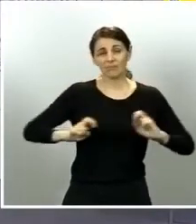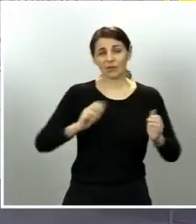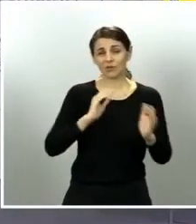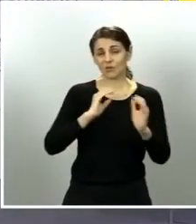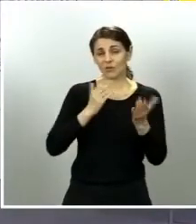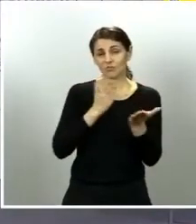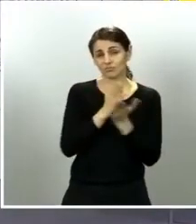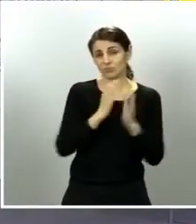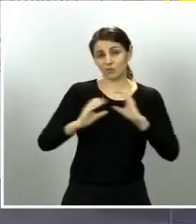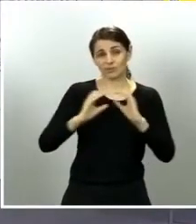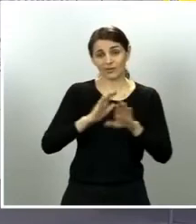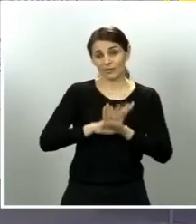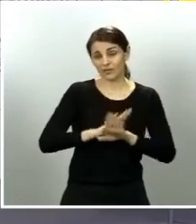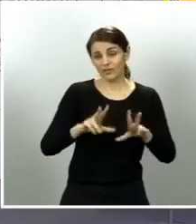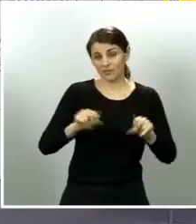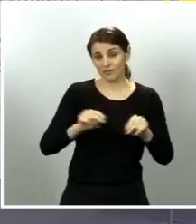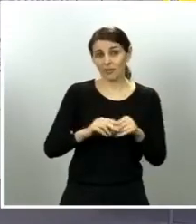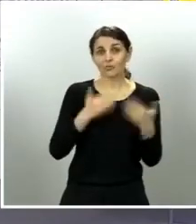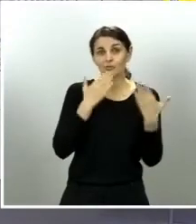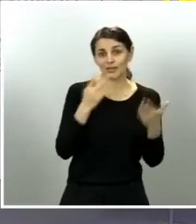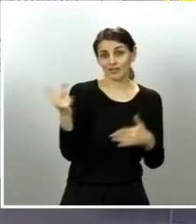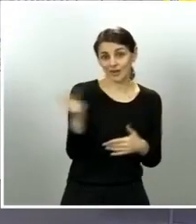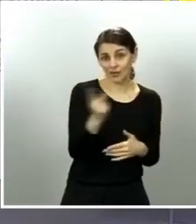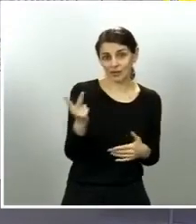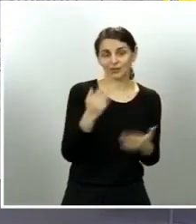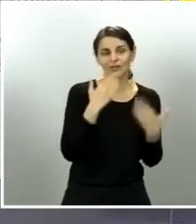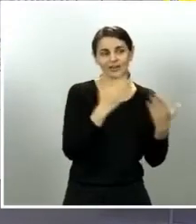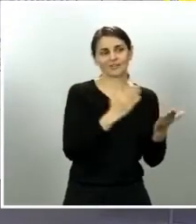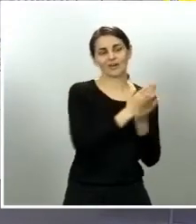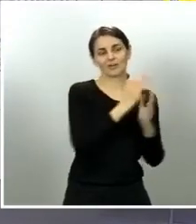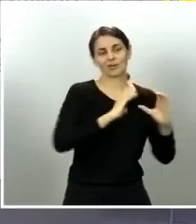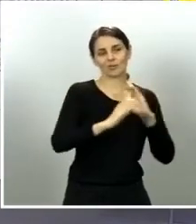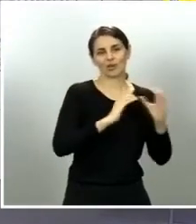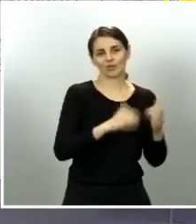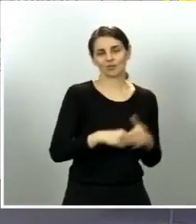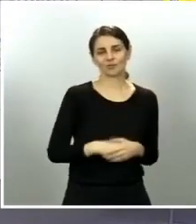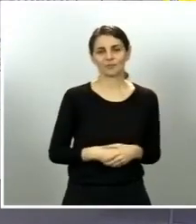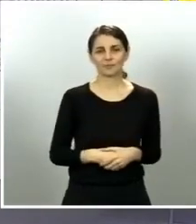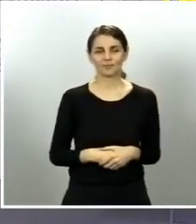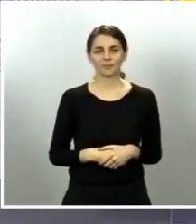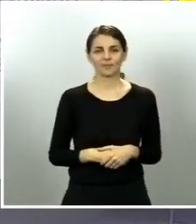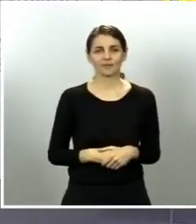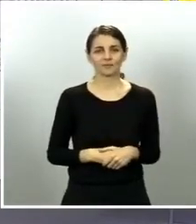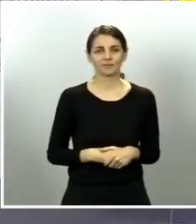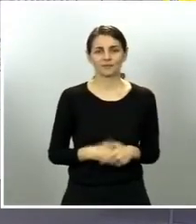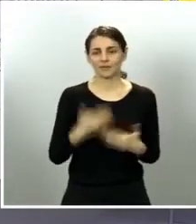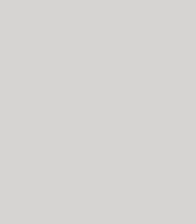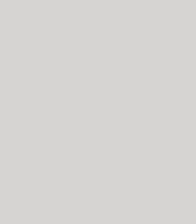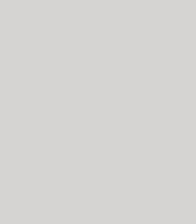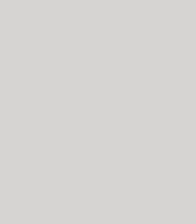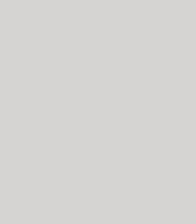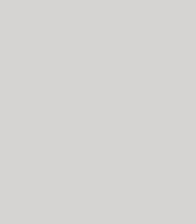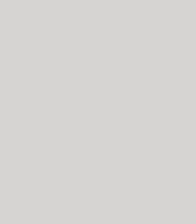Marlasca muchas gracias a ambos y gracias a los medios participantes muchas gracias gracias Gracias a todos